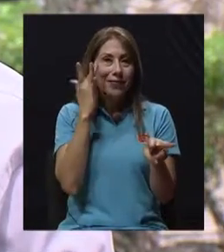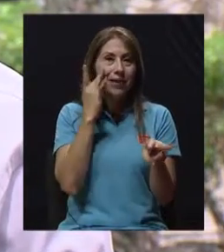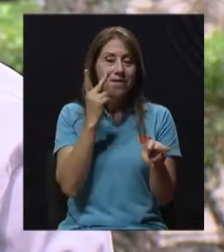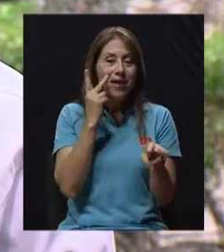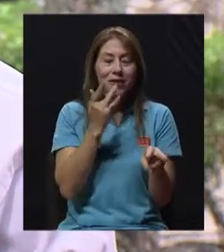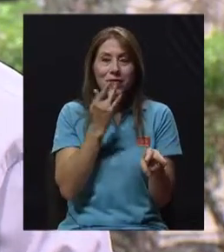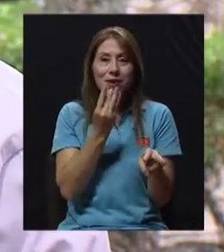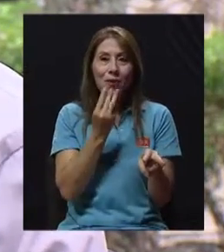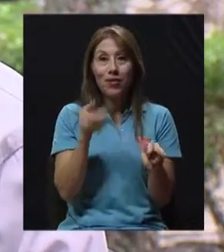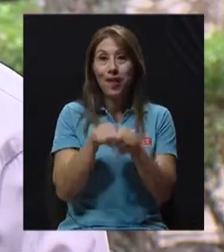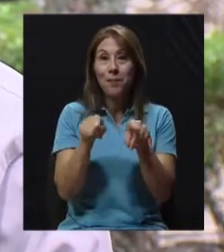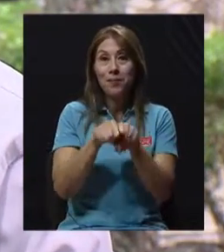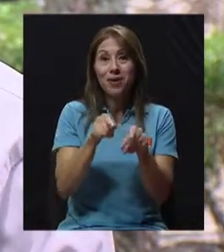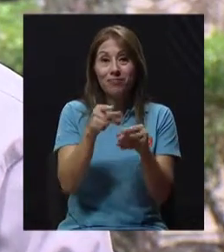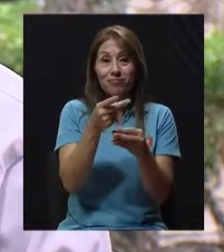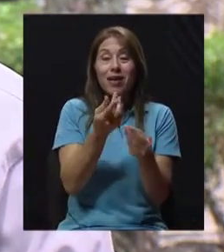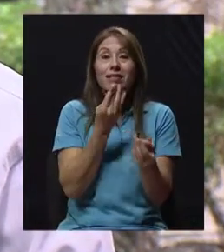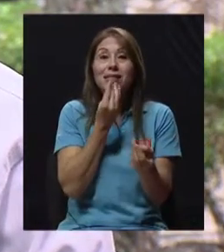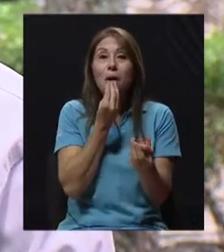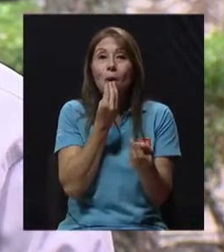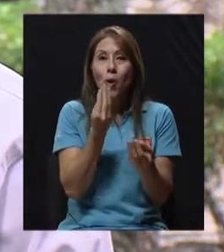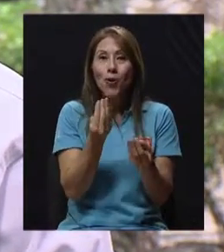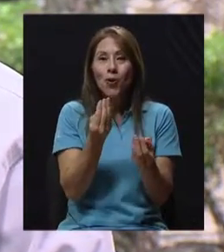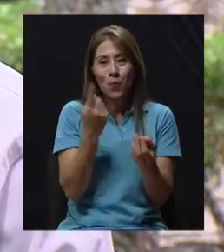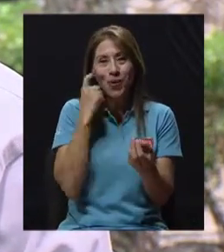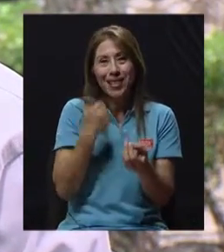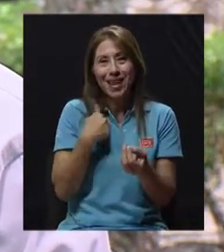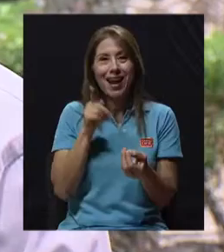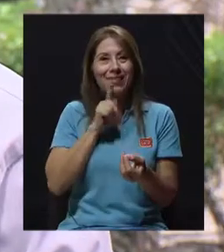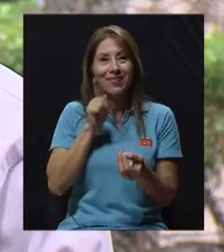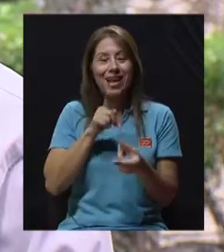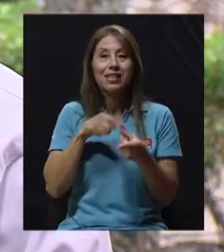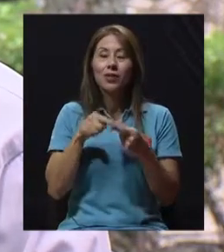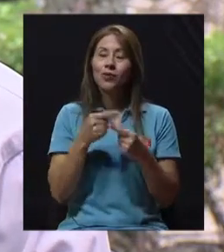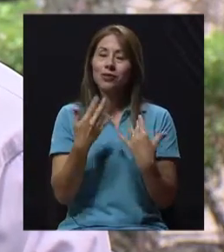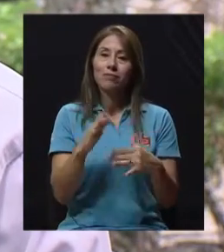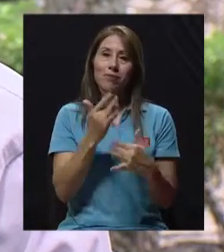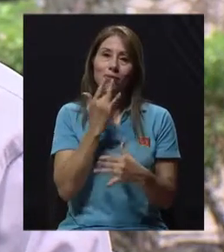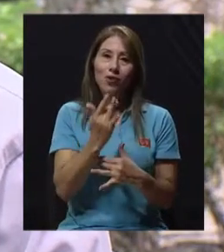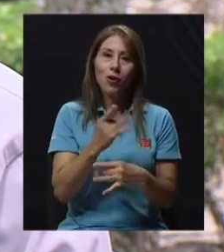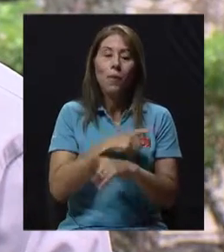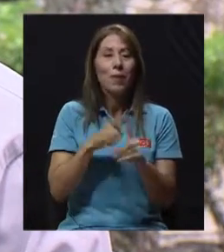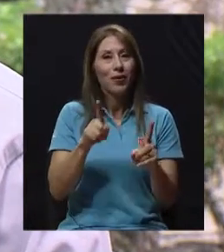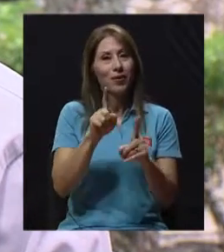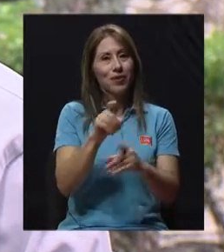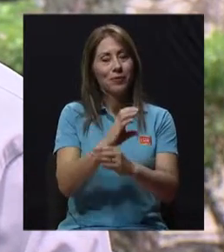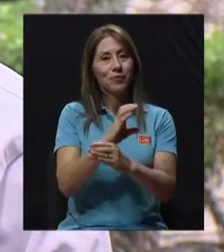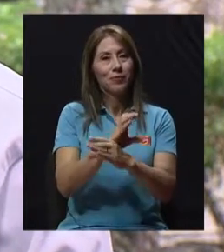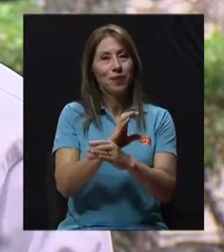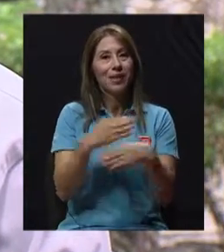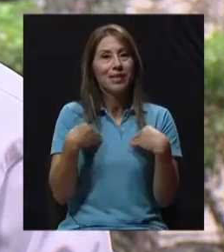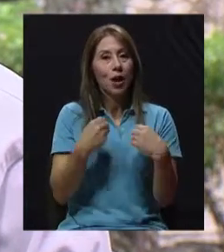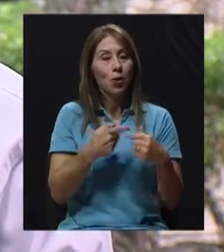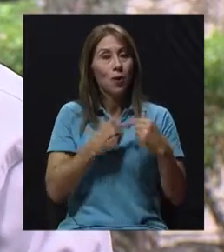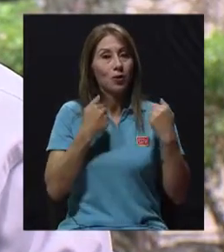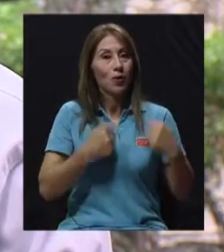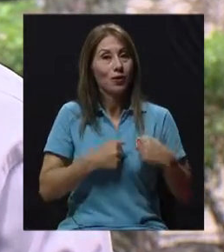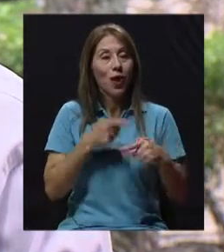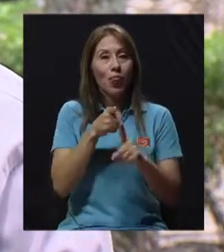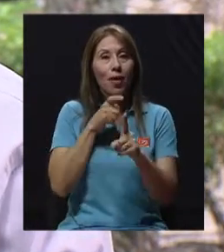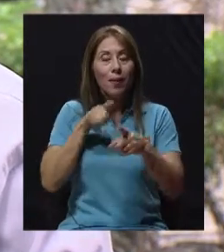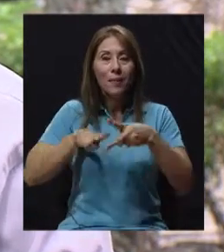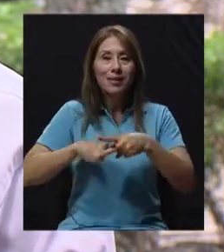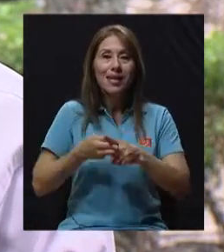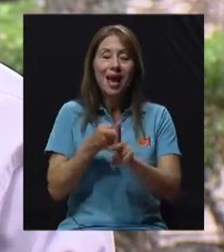más atractivos y el sabor, como tienen sustancias artificiales, pues es mejor. Entonces, la salud cardiovascular tiene que